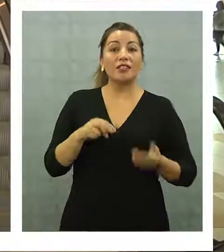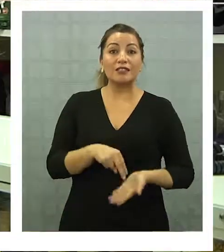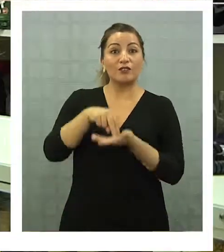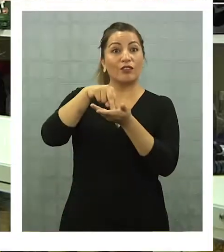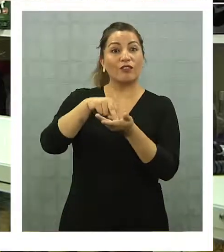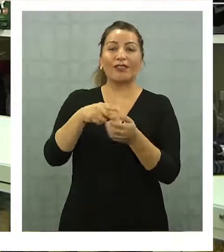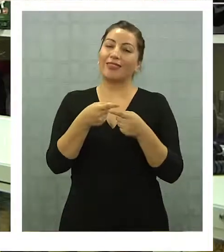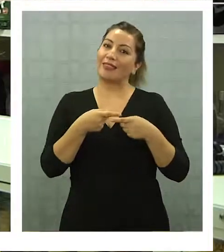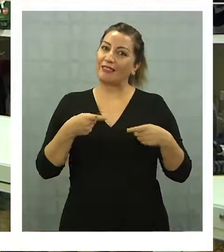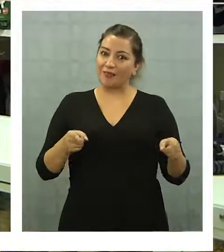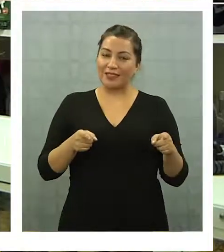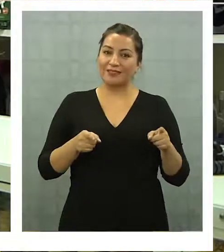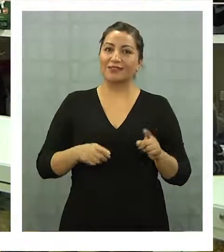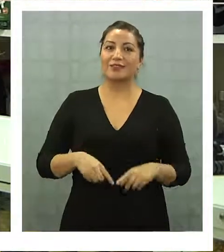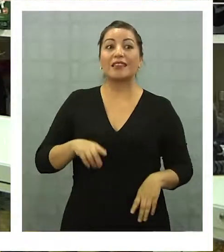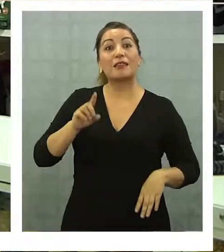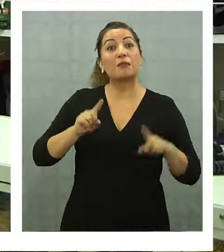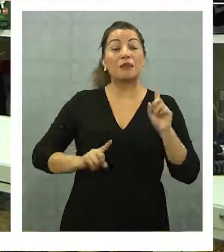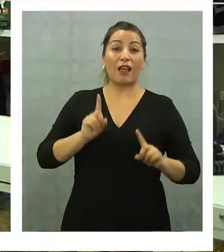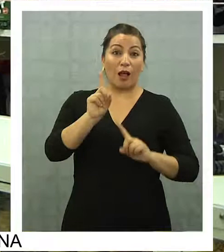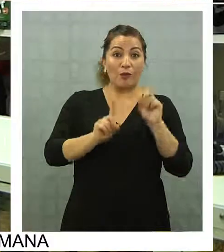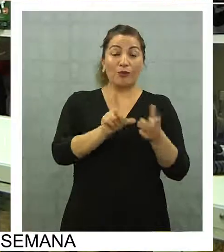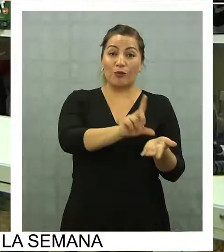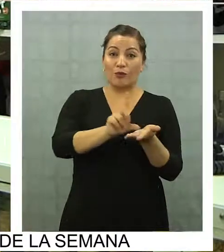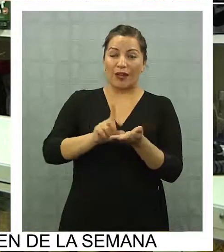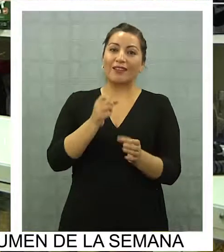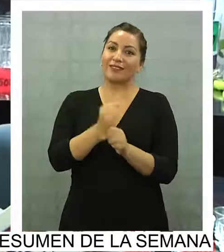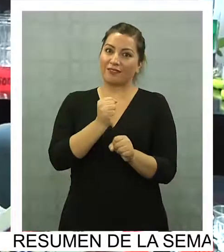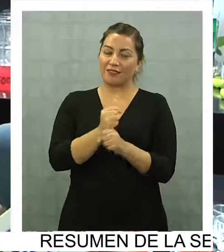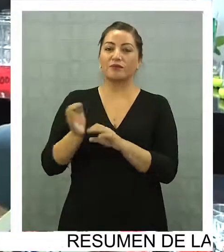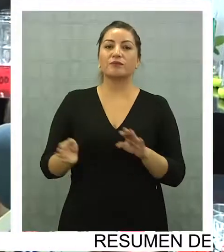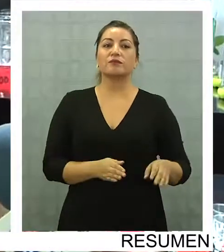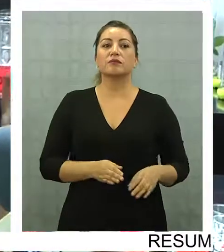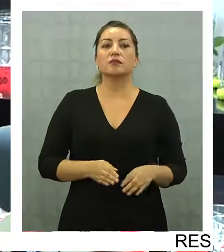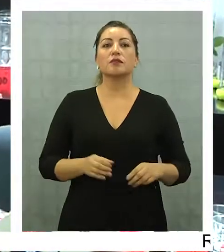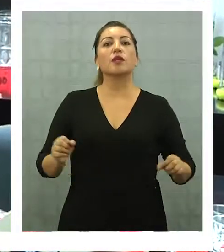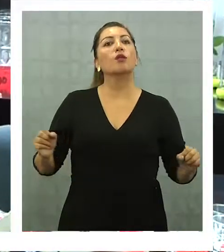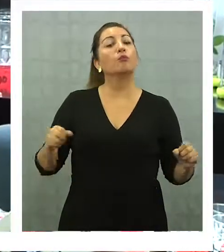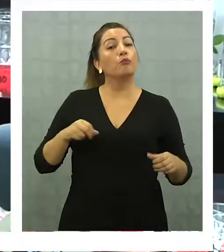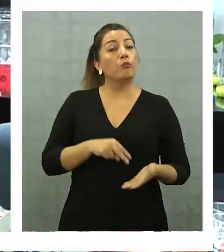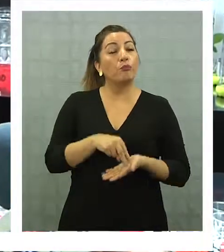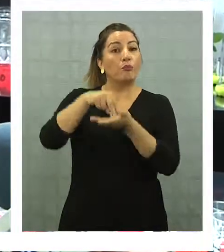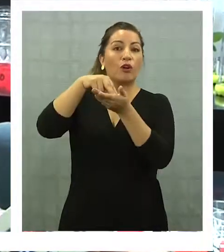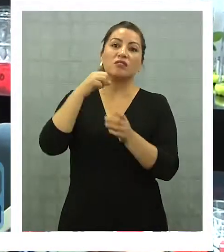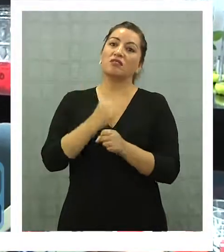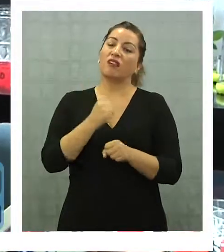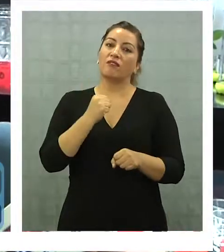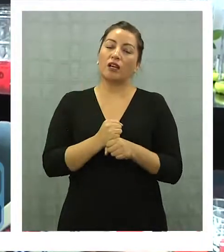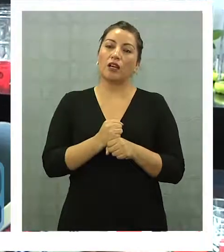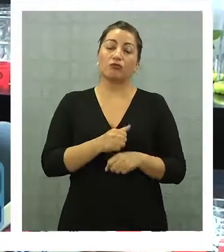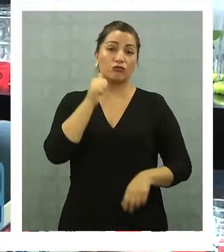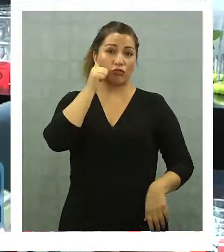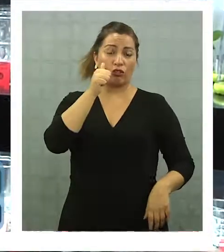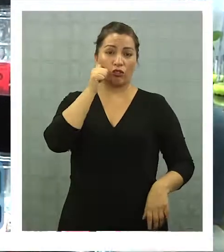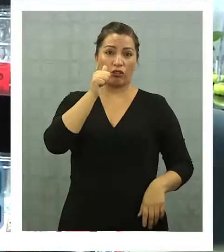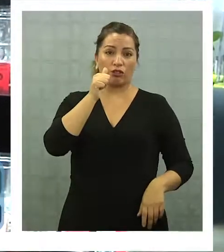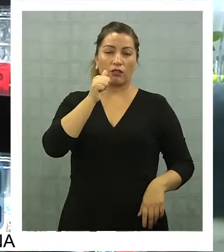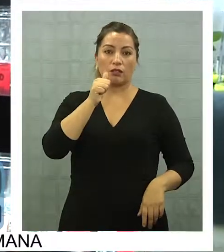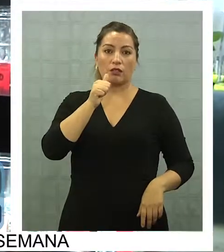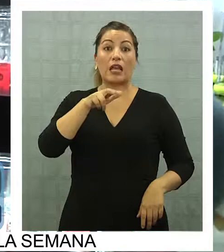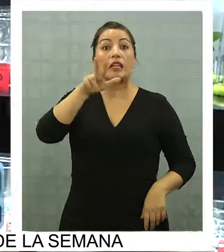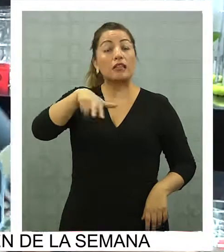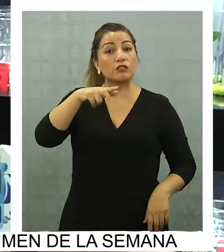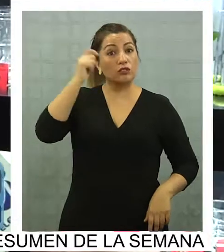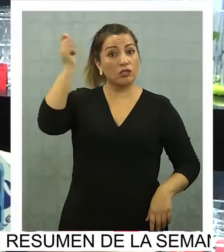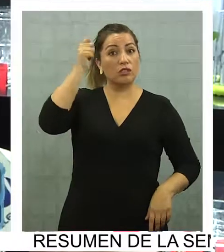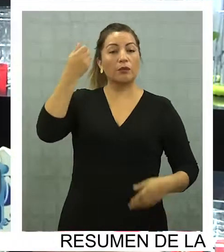son distintas, dependiendo de la etapa en la que laboren. La parte mall trabaja todos los feriados, excepto los renunciables. O sea, el 18